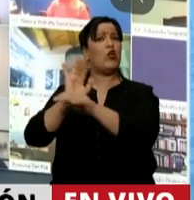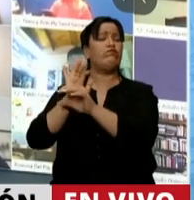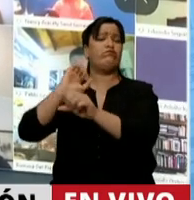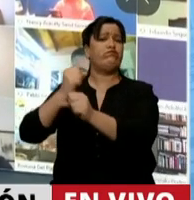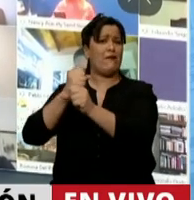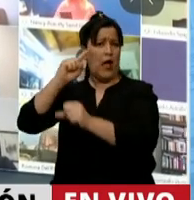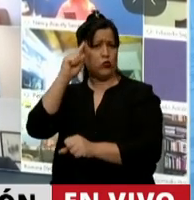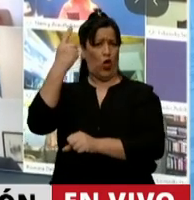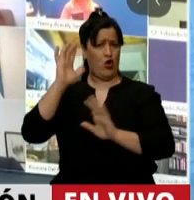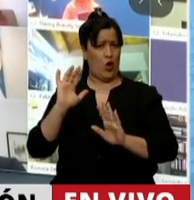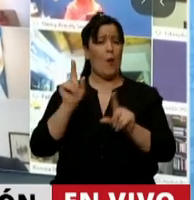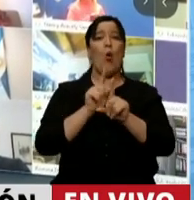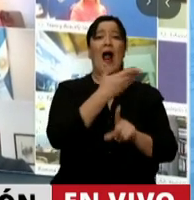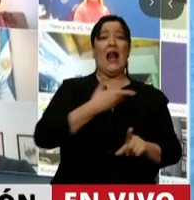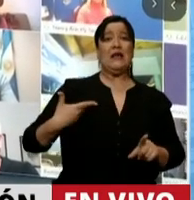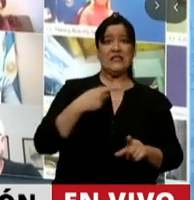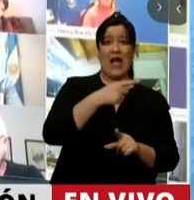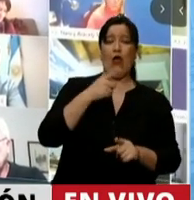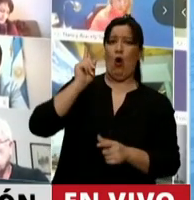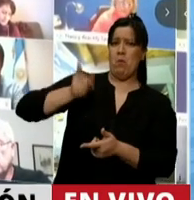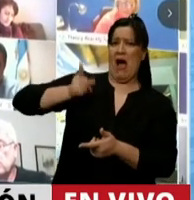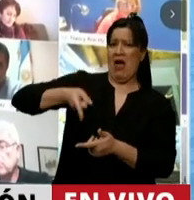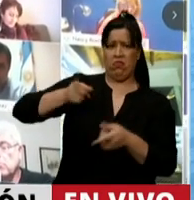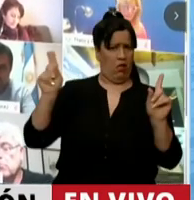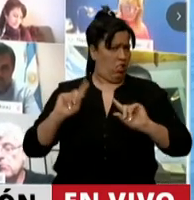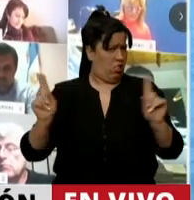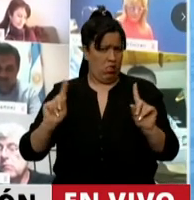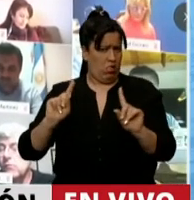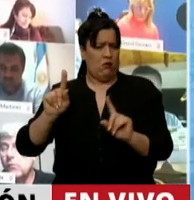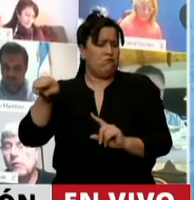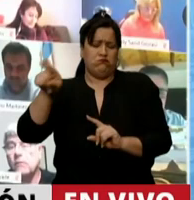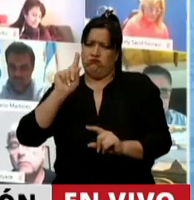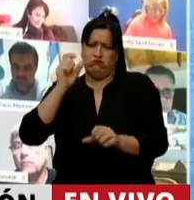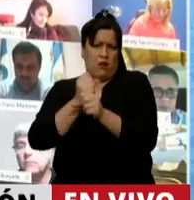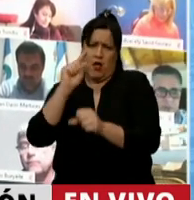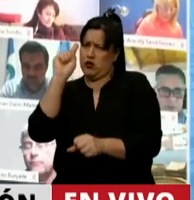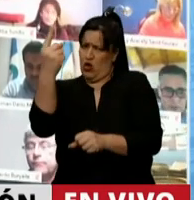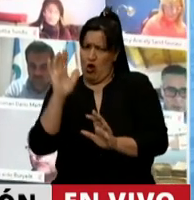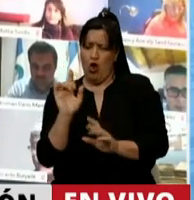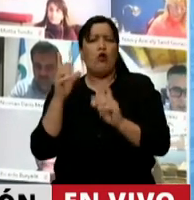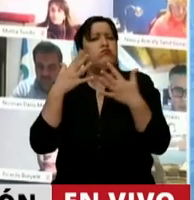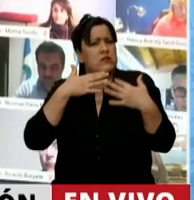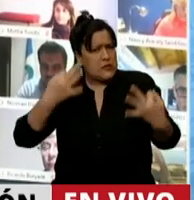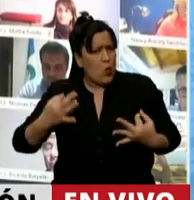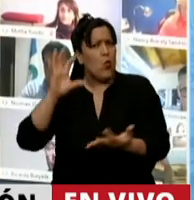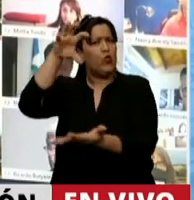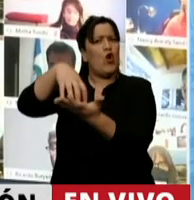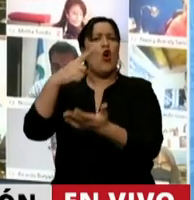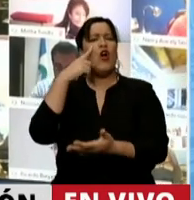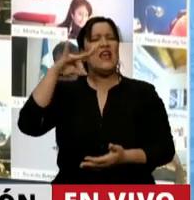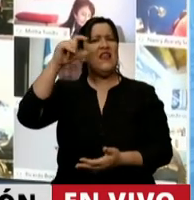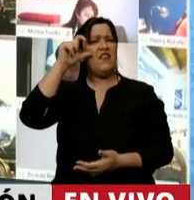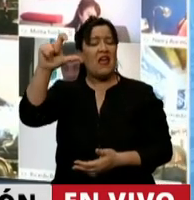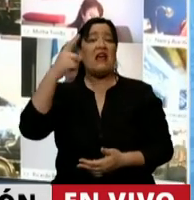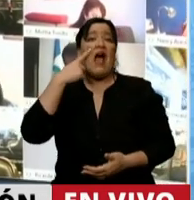al que nosotros no le decimos lo que tiene que hacer, el INDEC va a, obviamente, a generar su